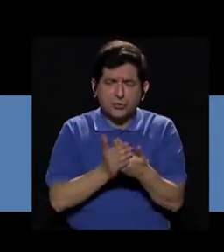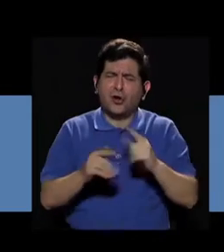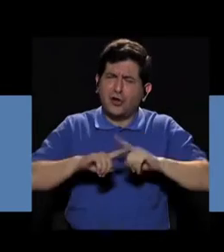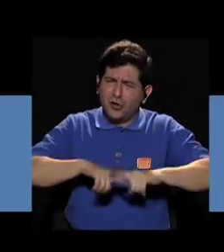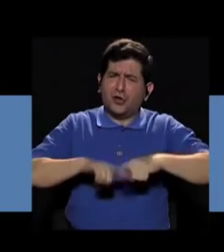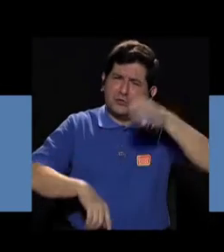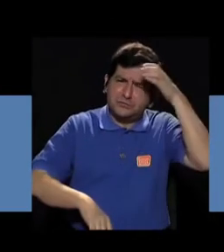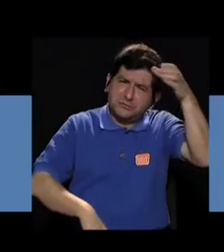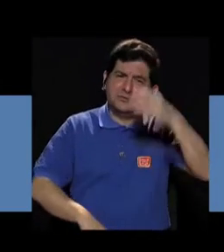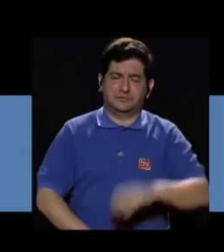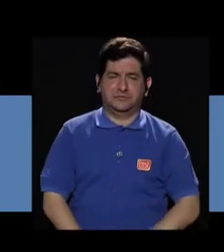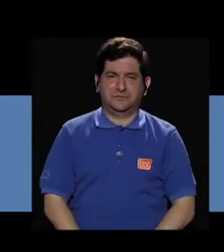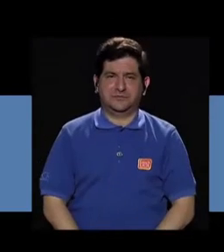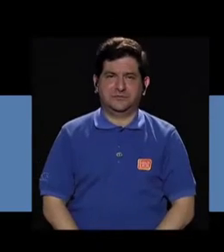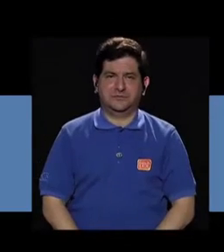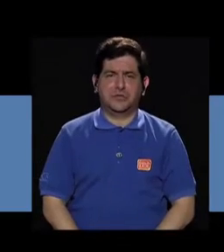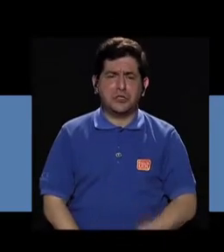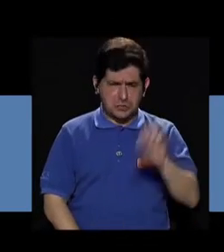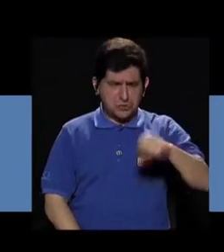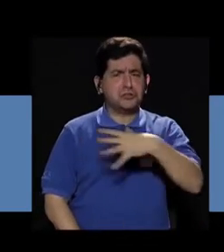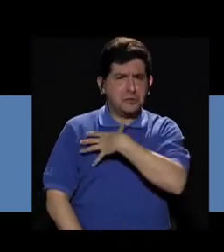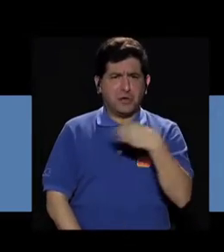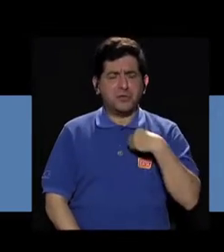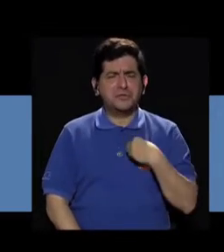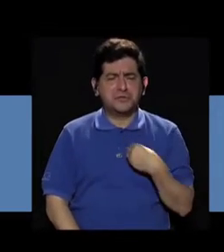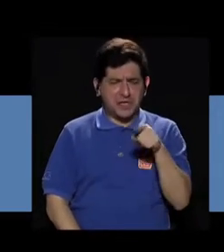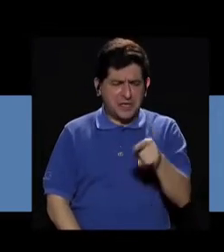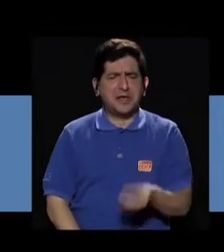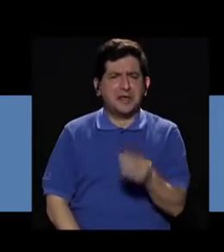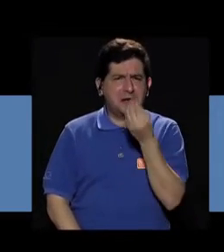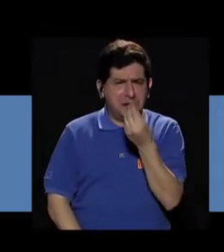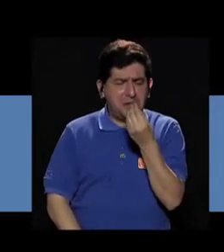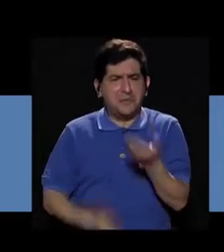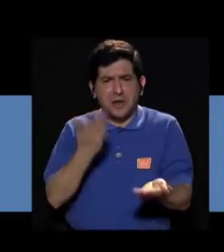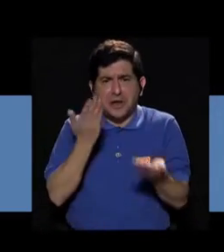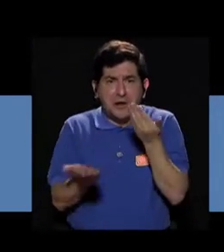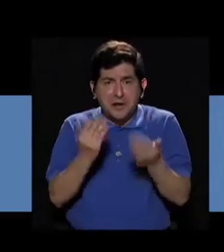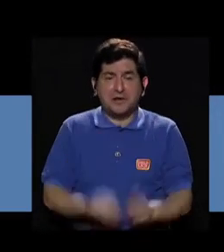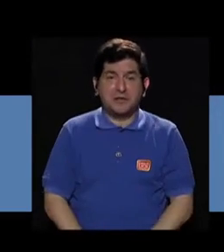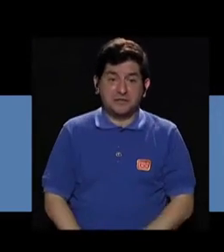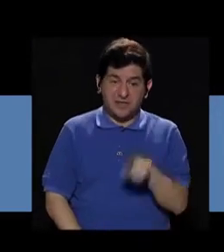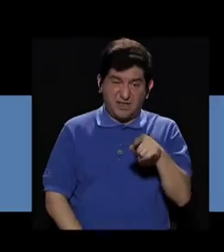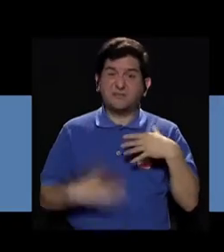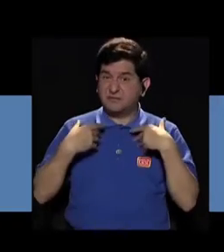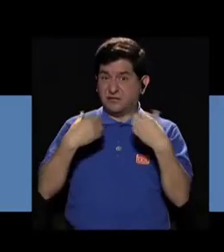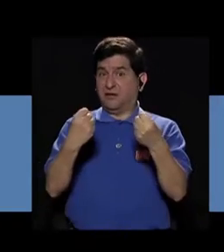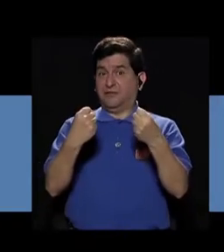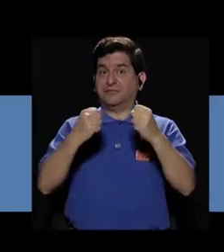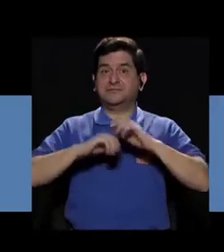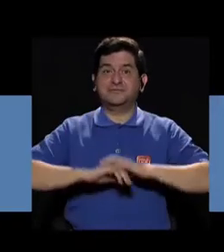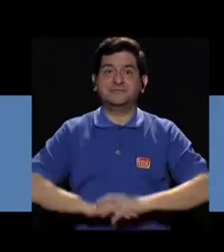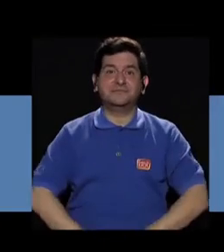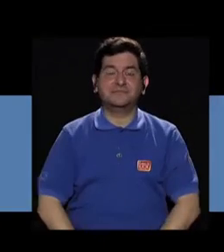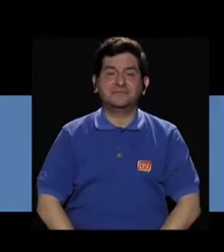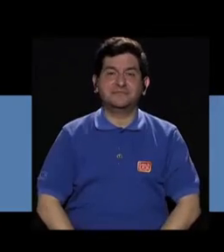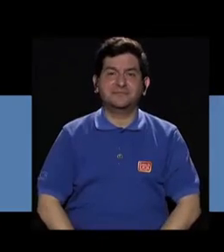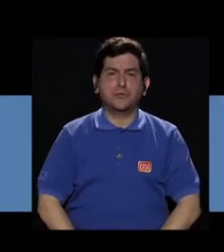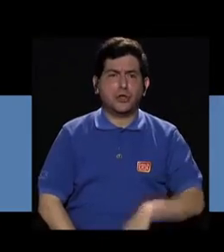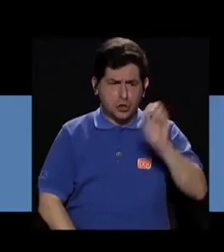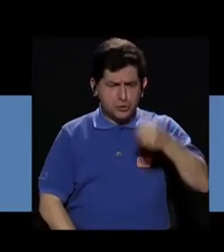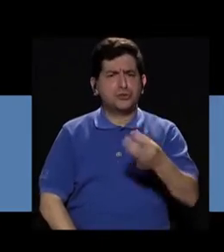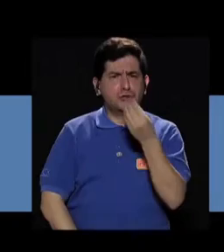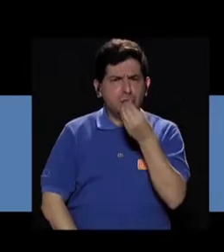todo es mucho de cultura también. Entonces, sí, sí me gustaría mucho probarlo. Tal vez pienso que hasta puede ser más sano.